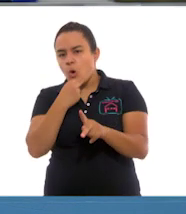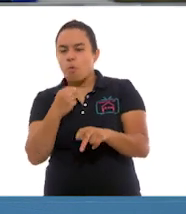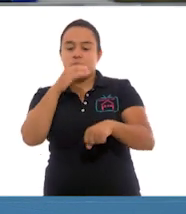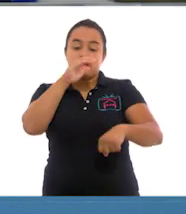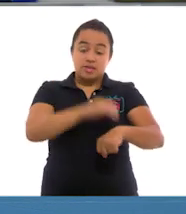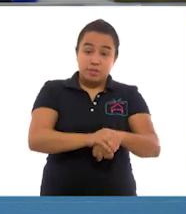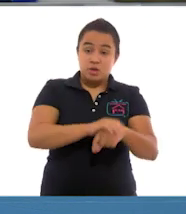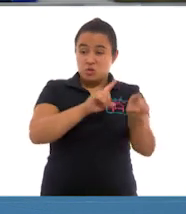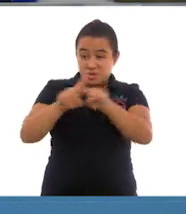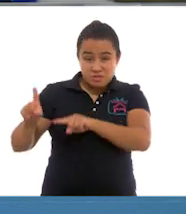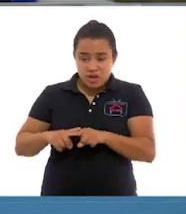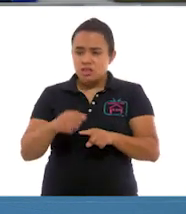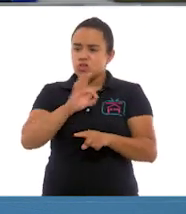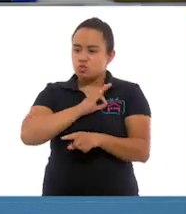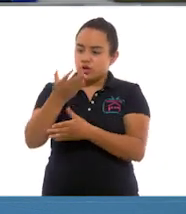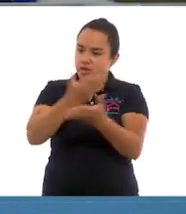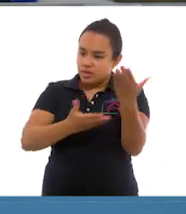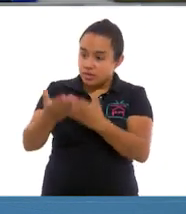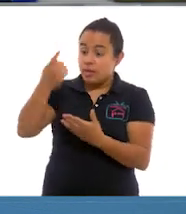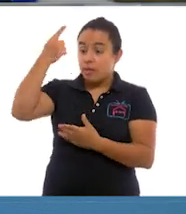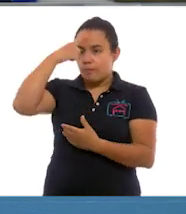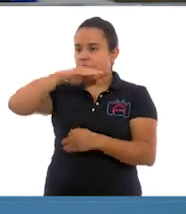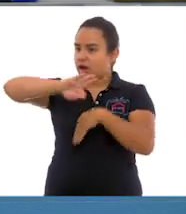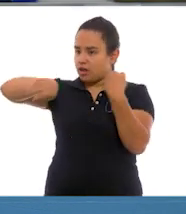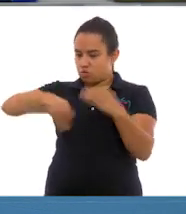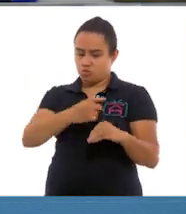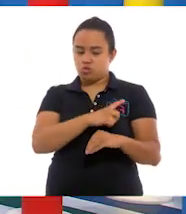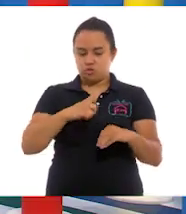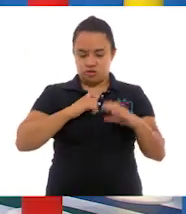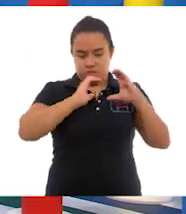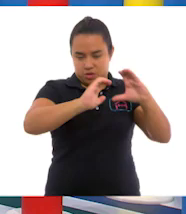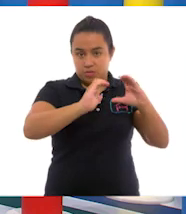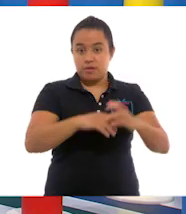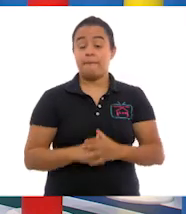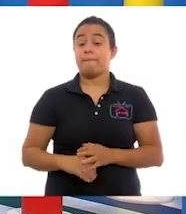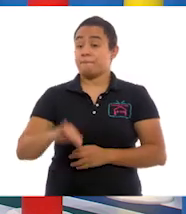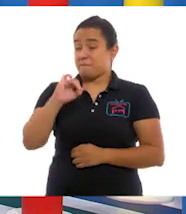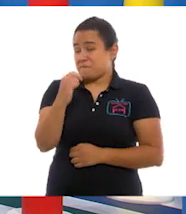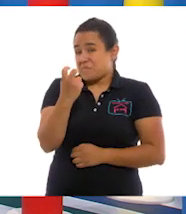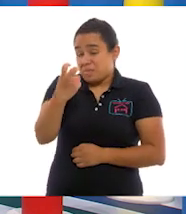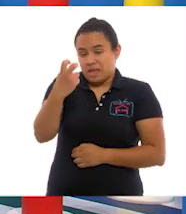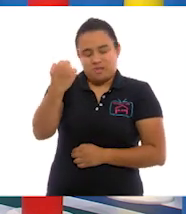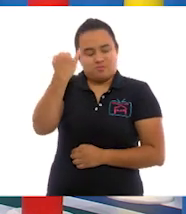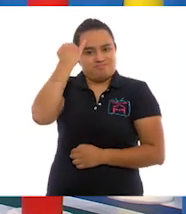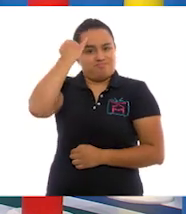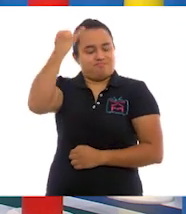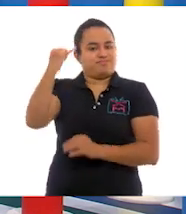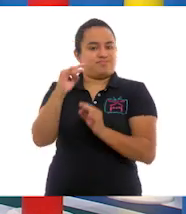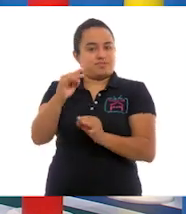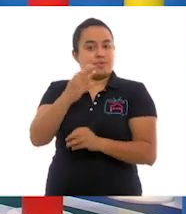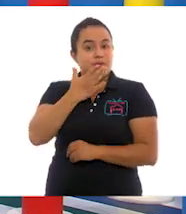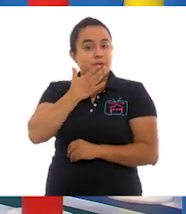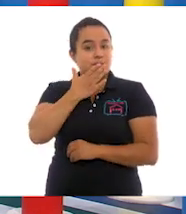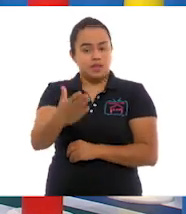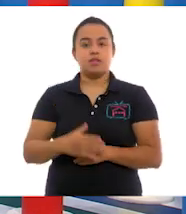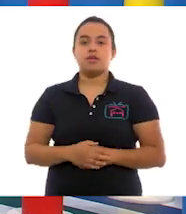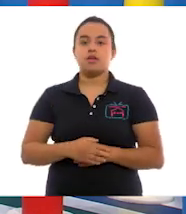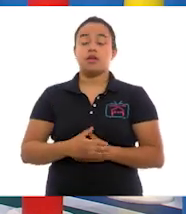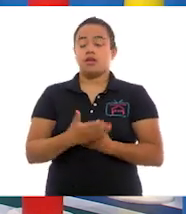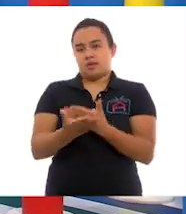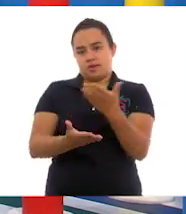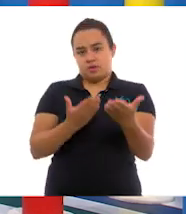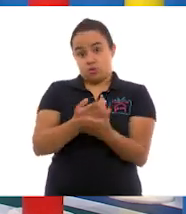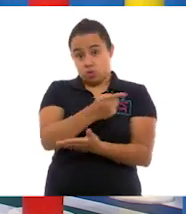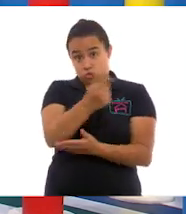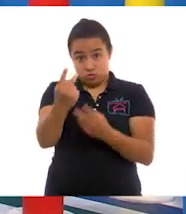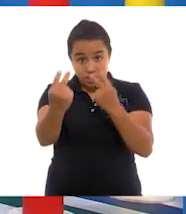amigas, toda la familia, para que en conjunto cuidemos el ambiente. Me parece una extraordinaria idea. Les pido a las niñas